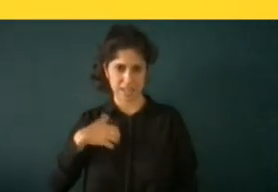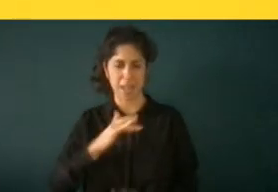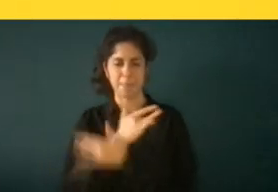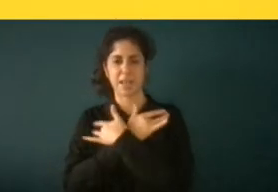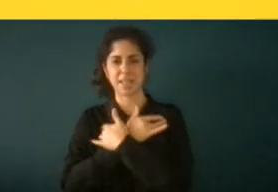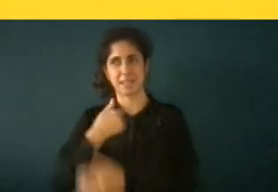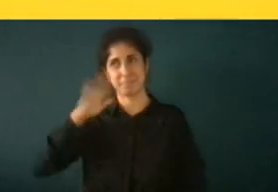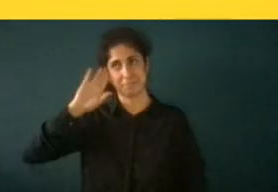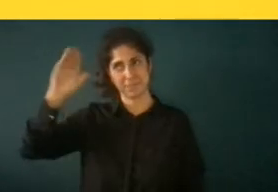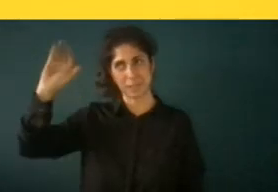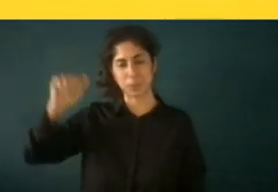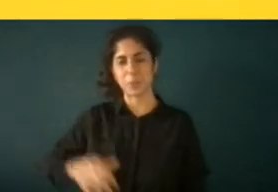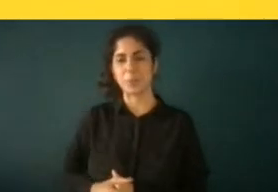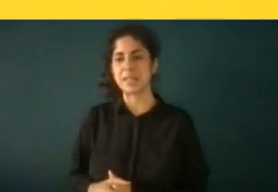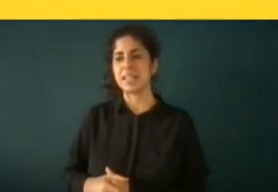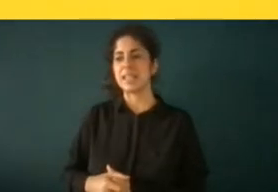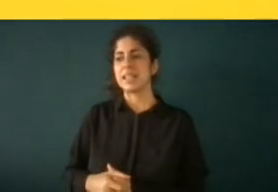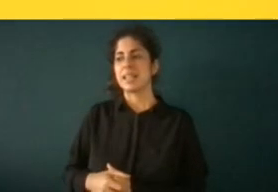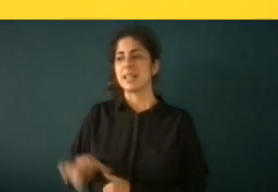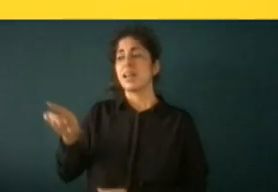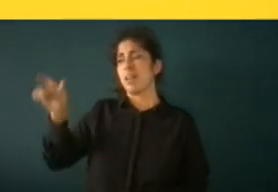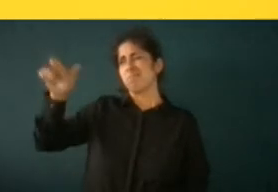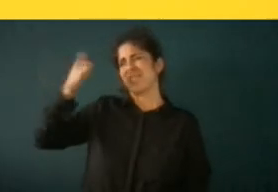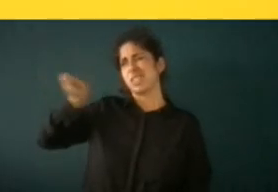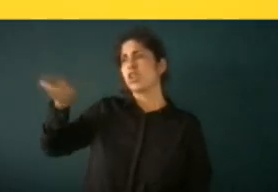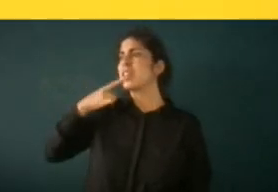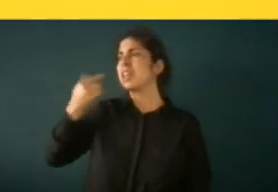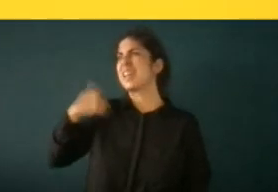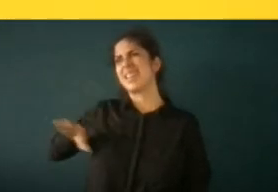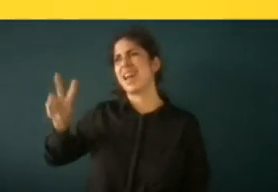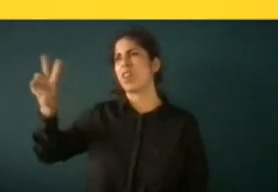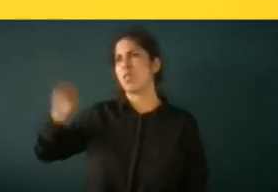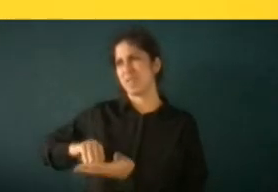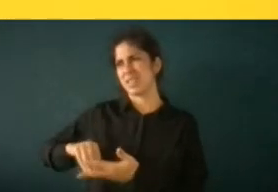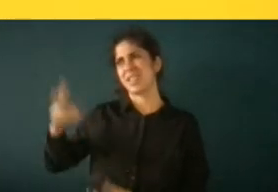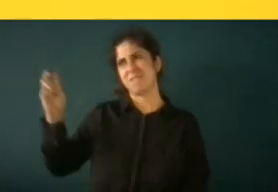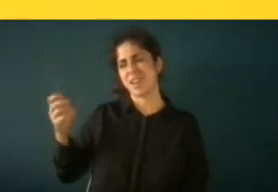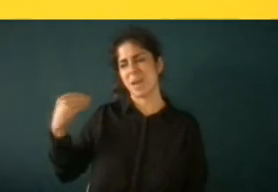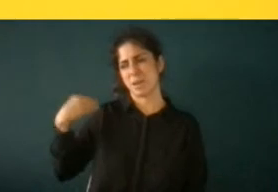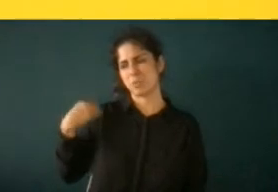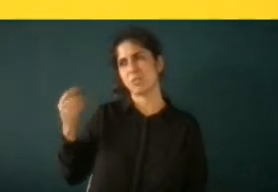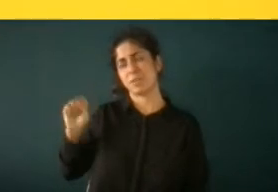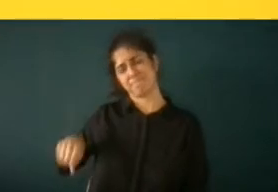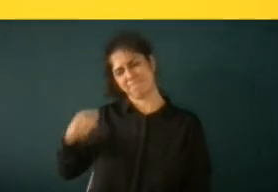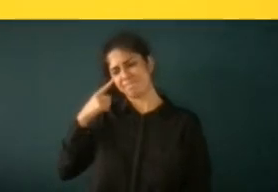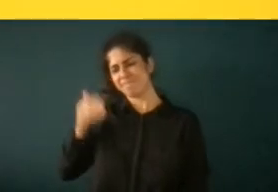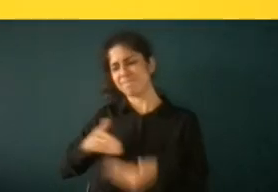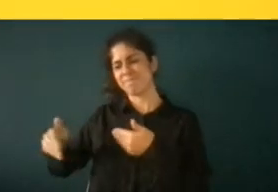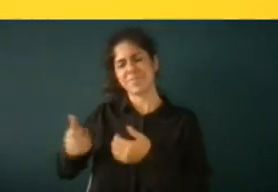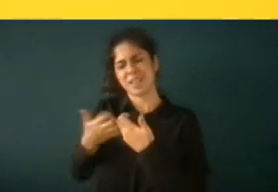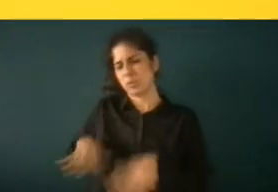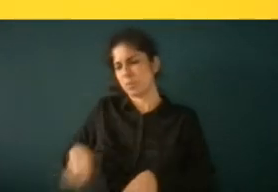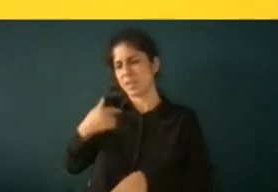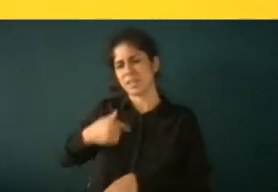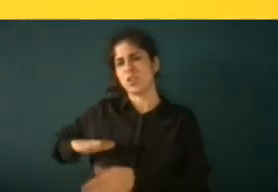dirles que que esta es la segunda vez que me hacen algo así que a la próxima automáticamente les elevo un expediente